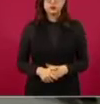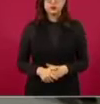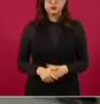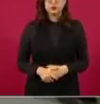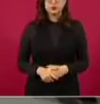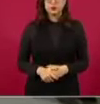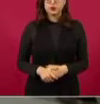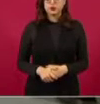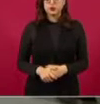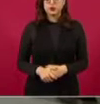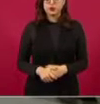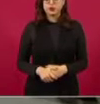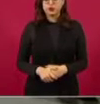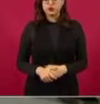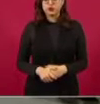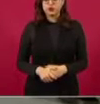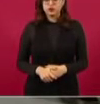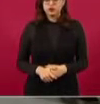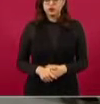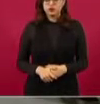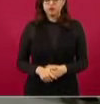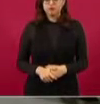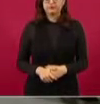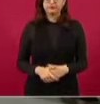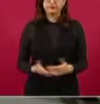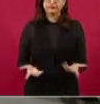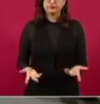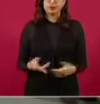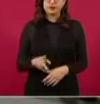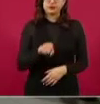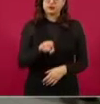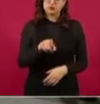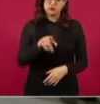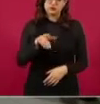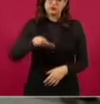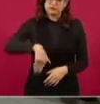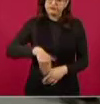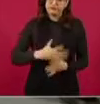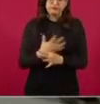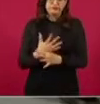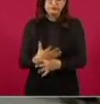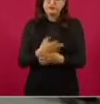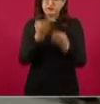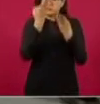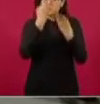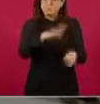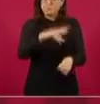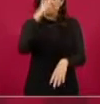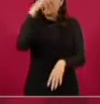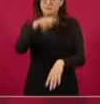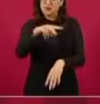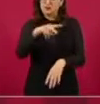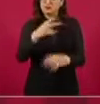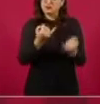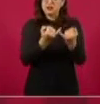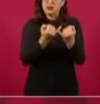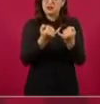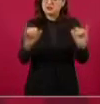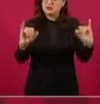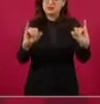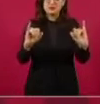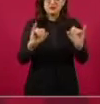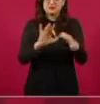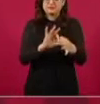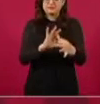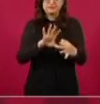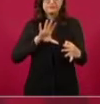Bueno, es un asunto que tiene que ver el Banco de México, como tú lo mencionas, porque es un organismo autónomo.